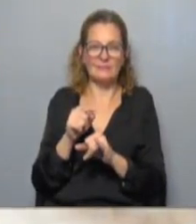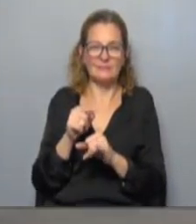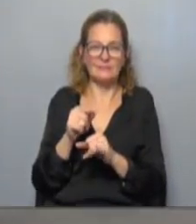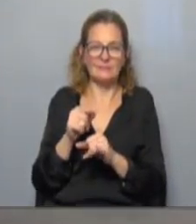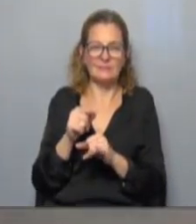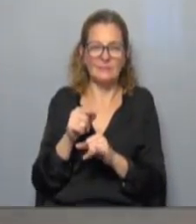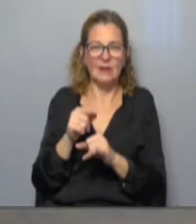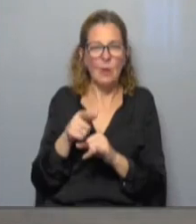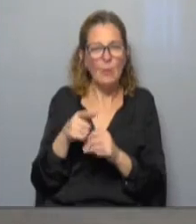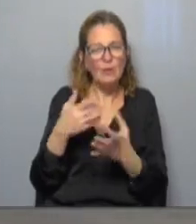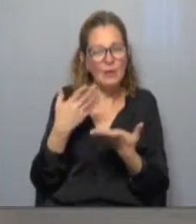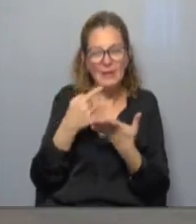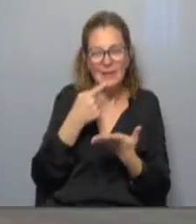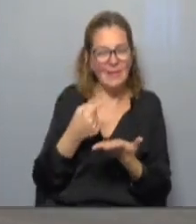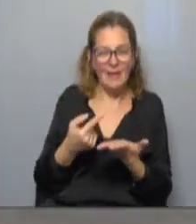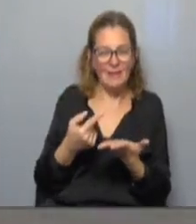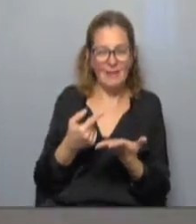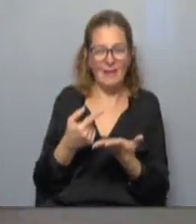ese paradigma en el cual